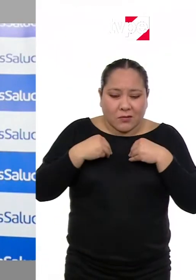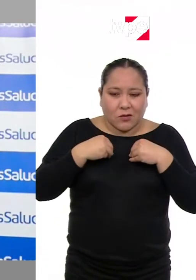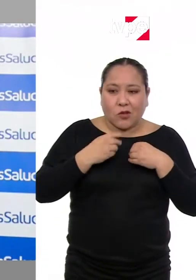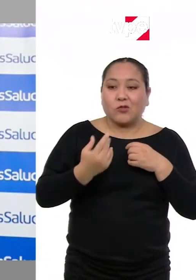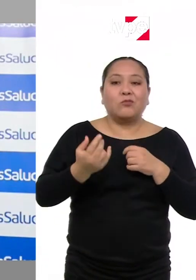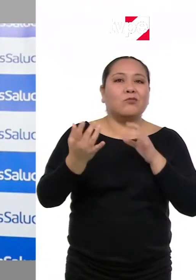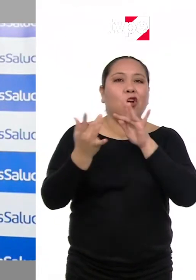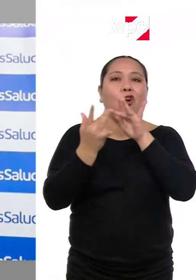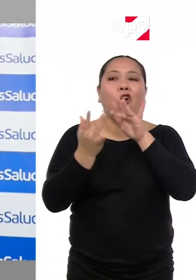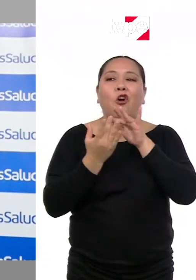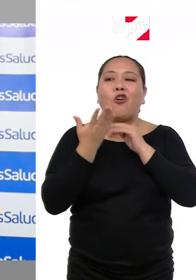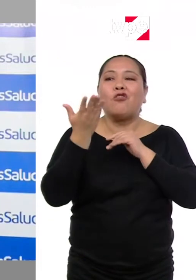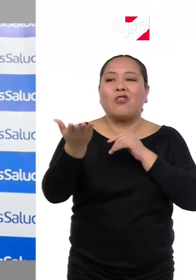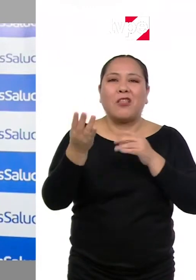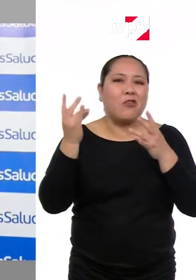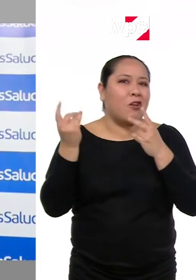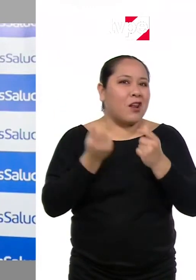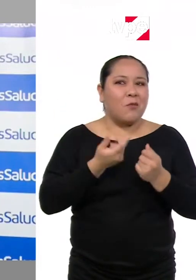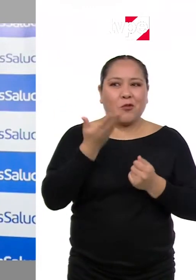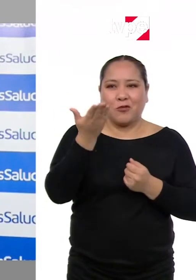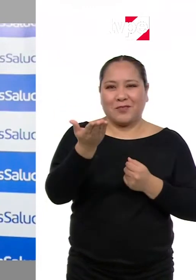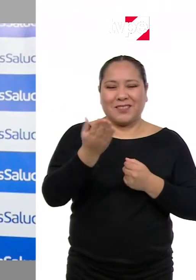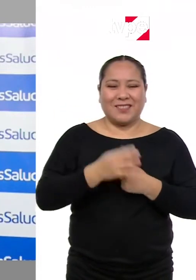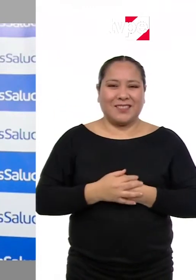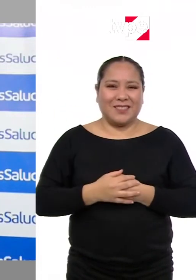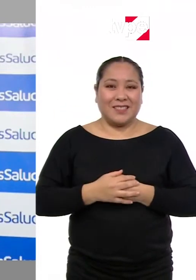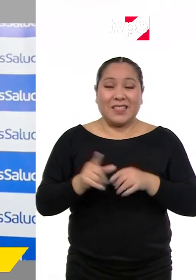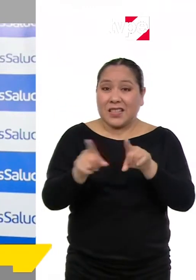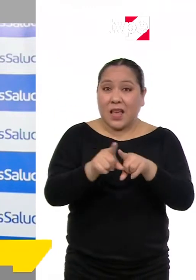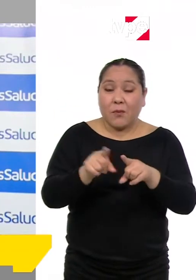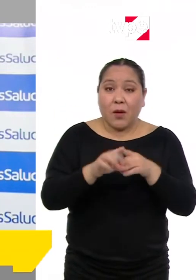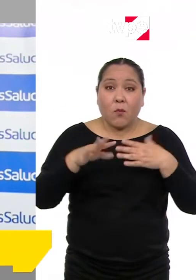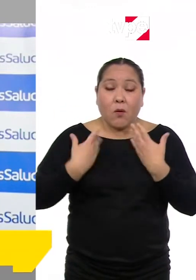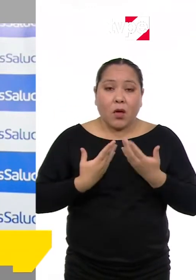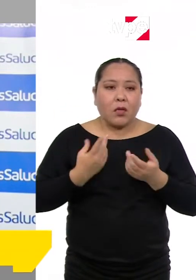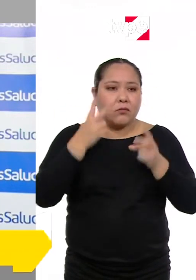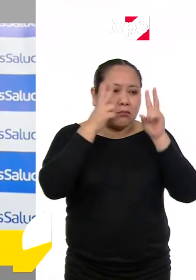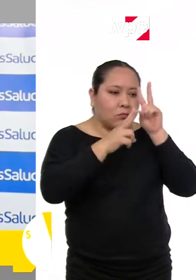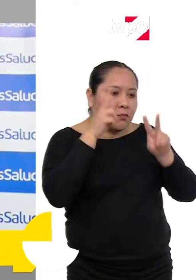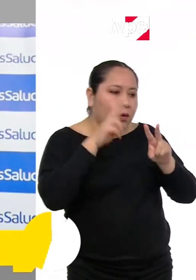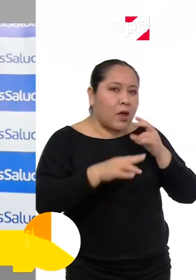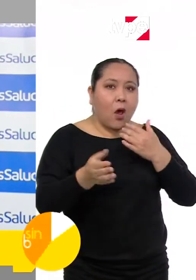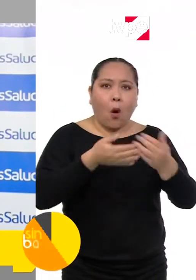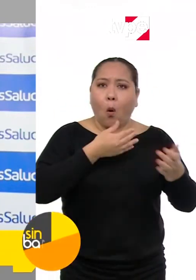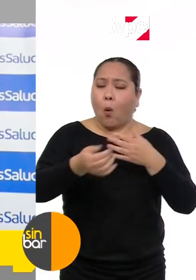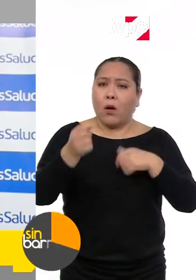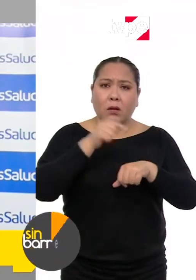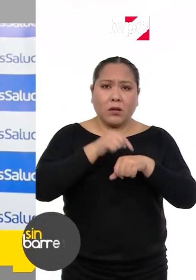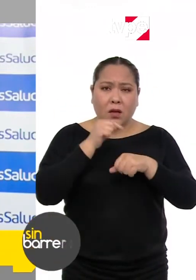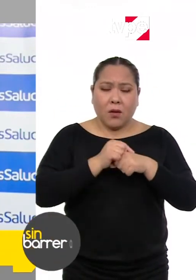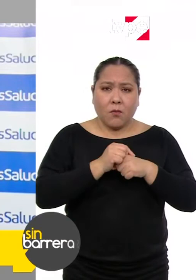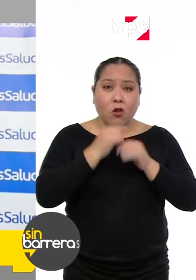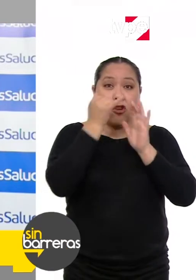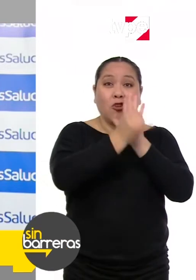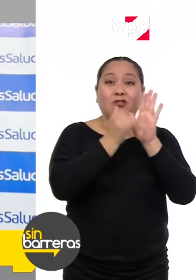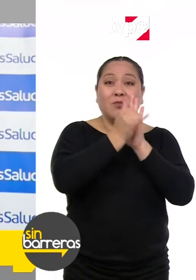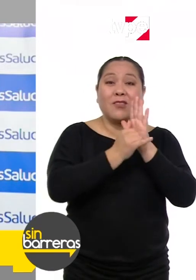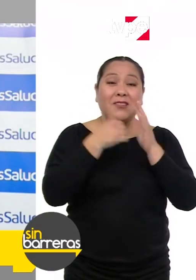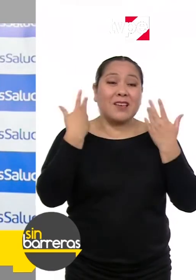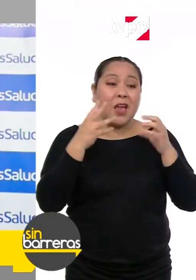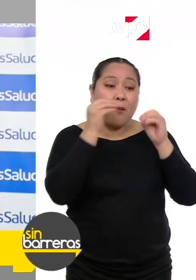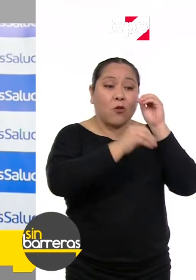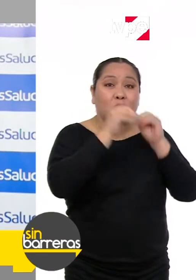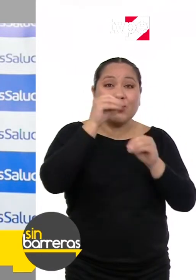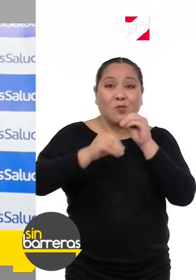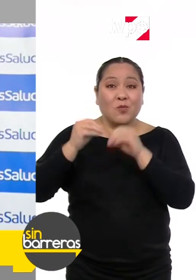a recibir y nos vamos a poner en contacto inmediatamente con ustedes. También pueden revisar en cualquier momento los contenidos, los videos